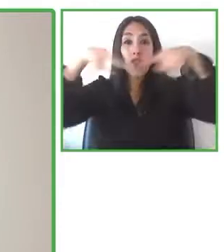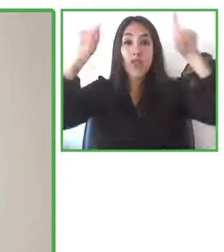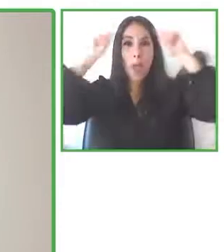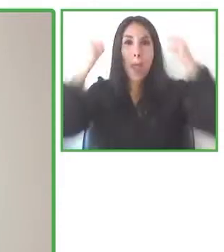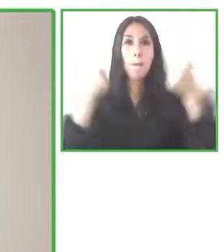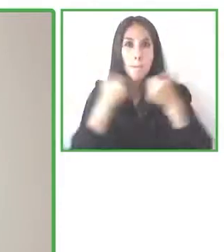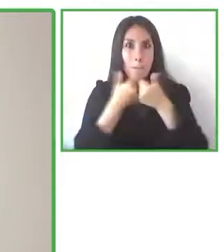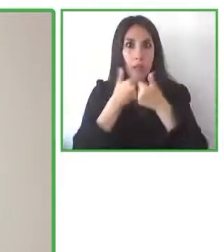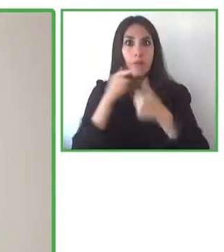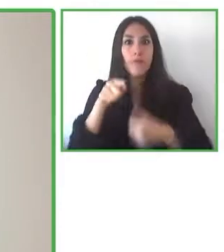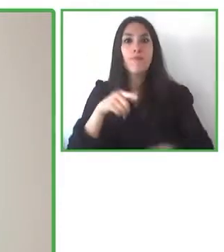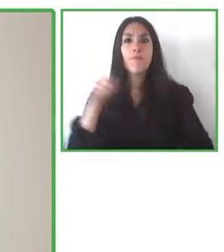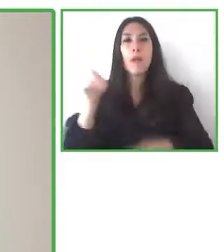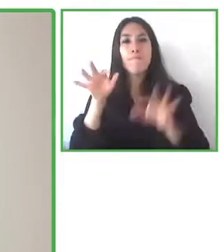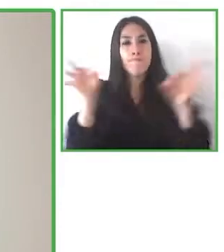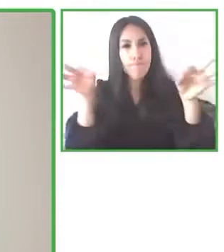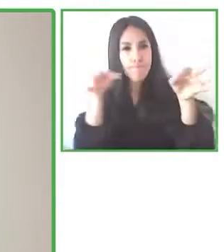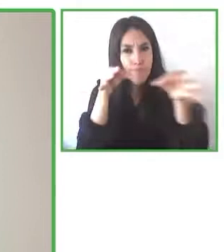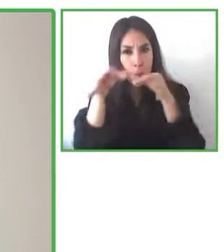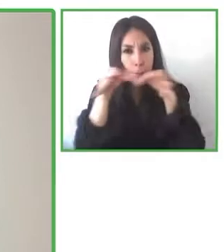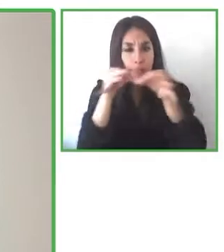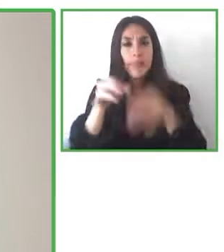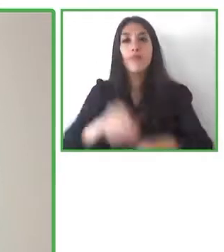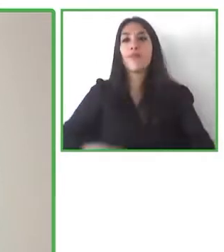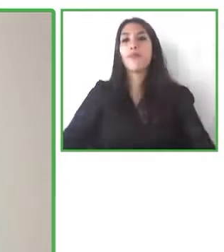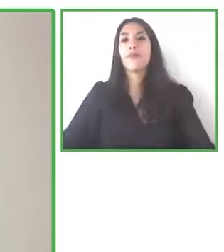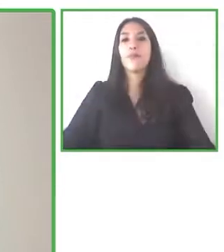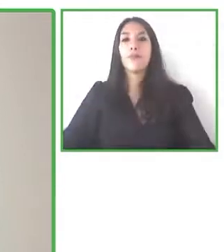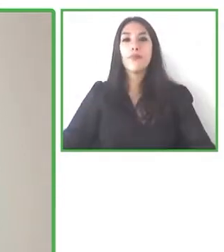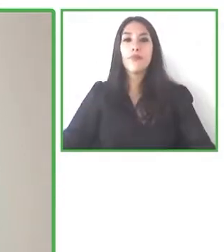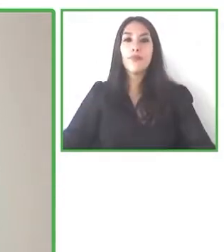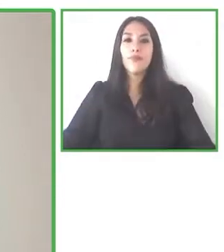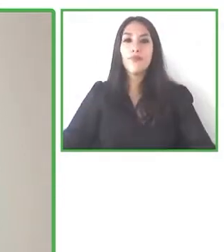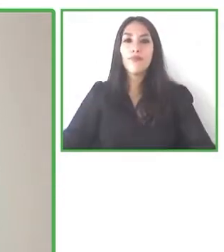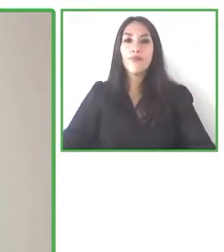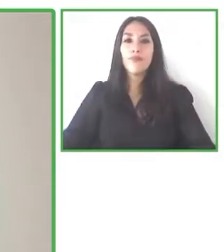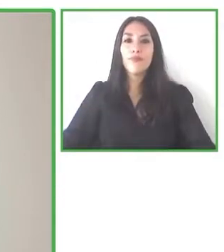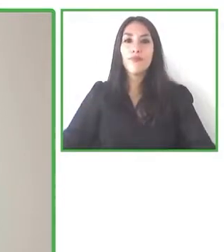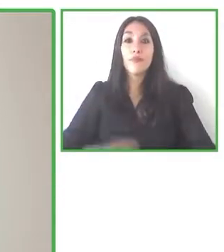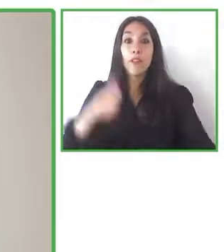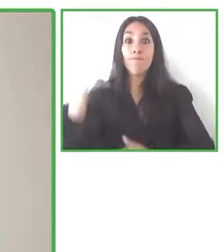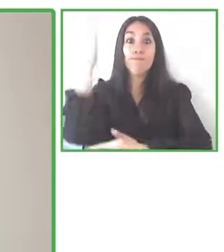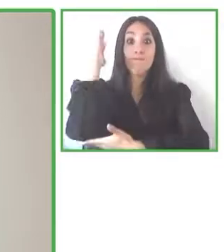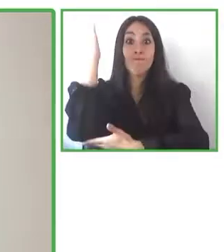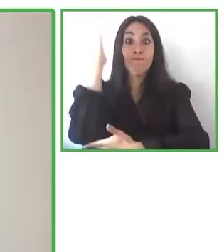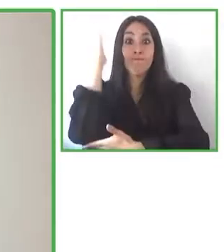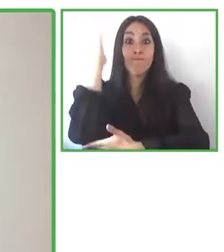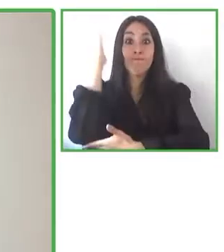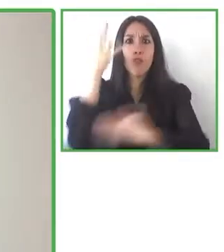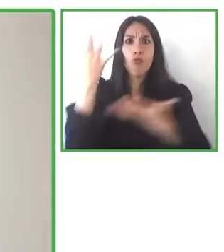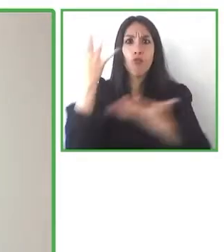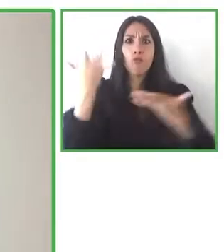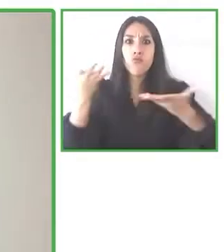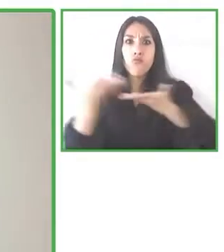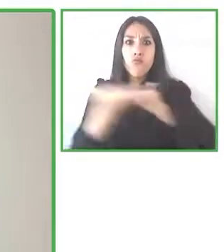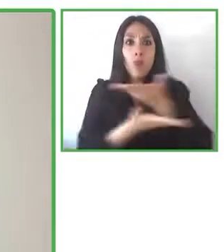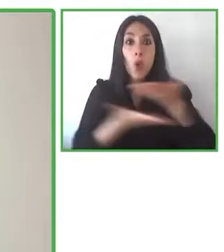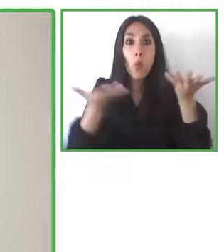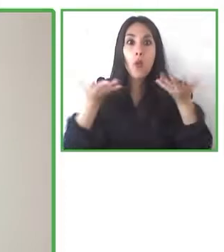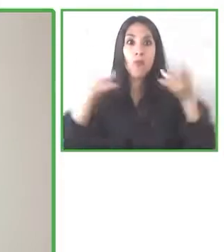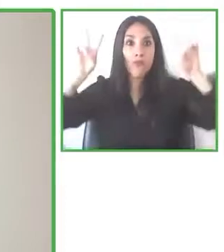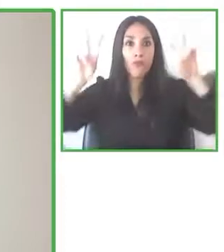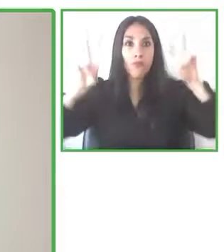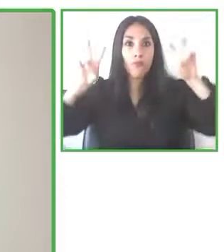vamos a estar tratando temas bien interesantes relacionados con cómo el uso de las nuevas